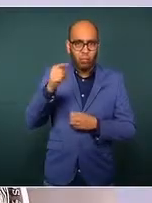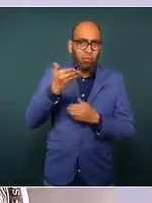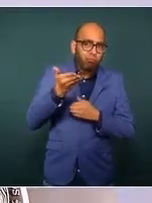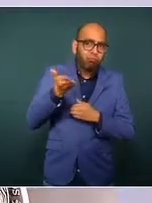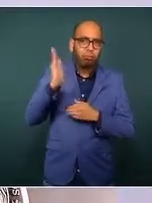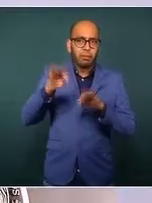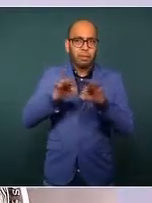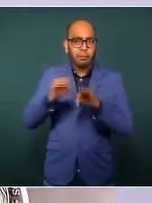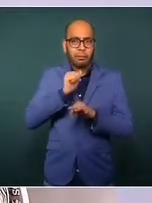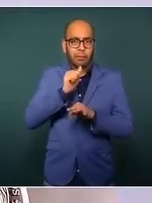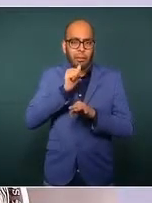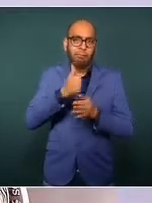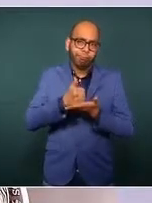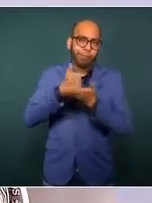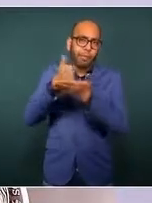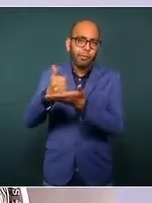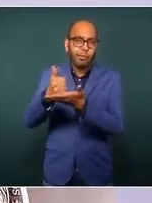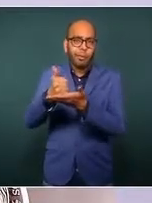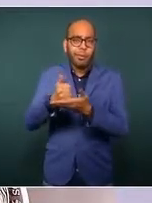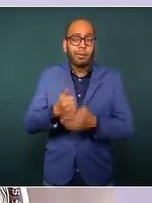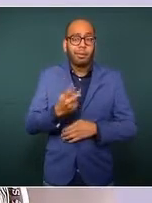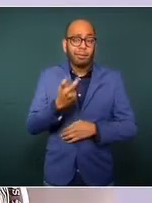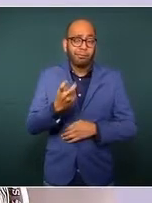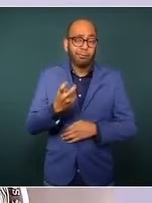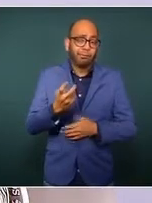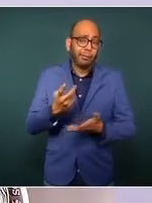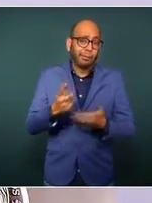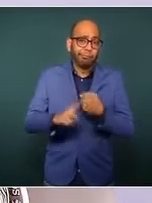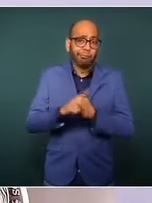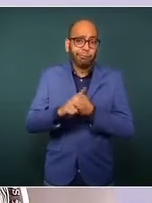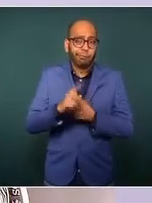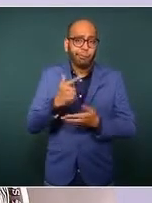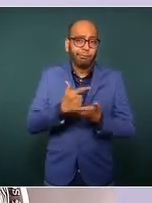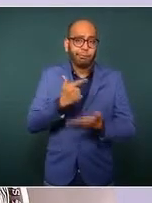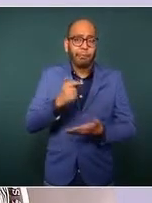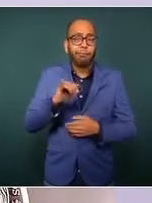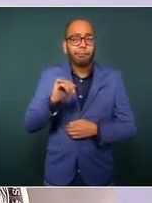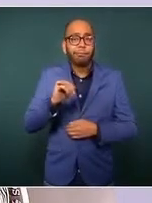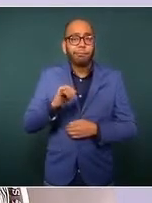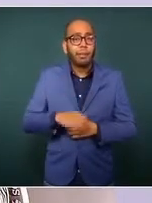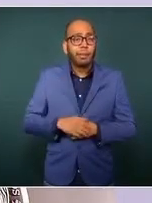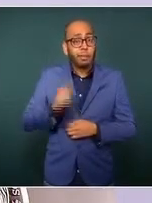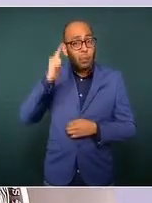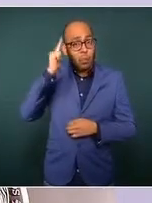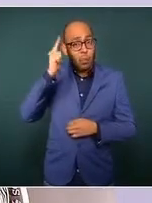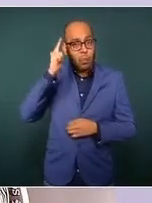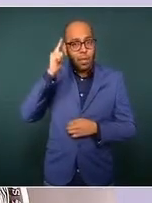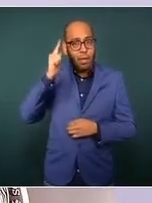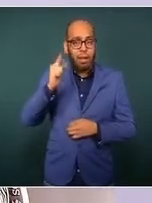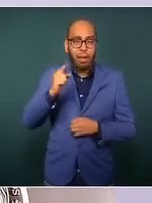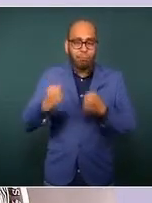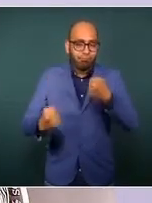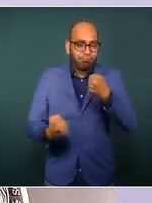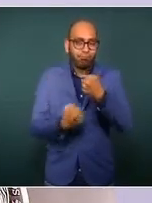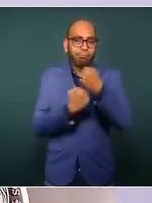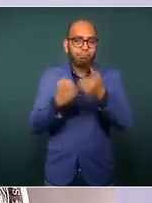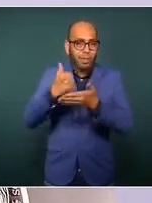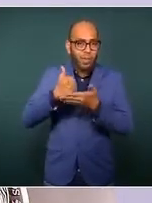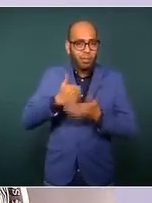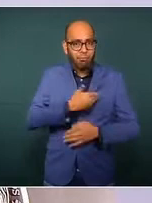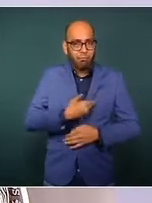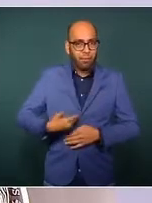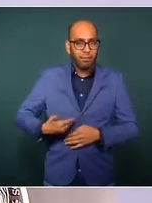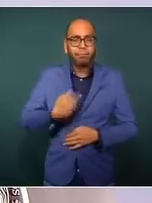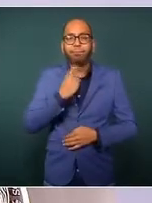Entonces, esto nos pone en una situación crítica. Ojalá y que podamos contar con su respaldo, señor presidente, para